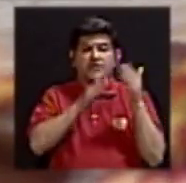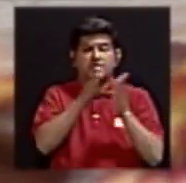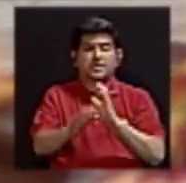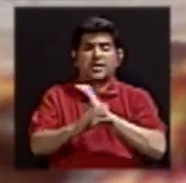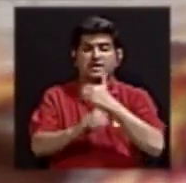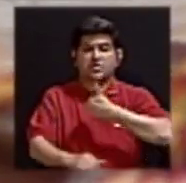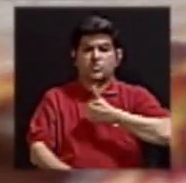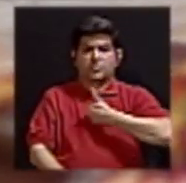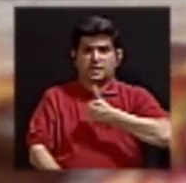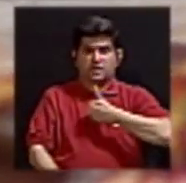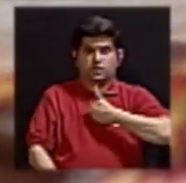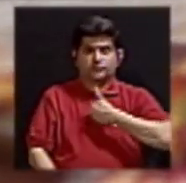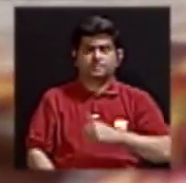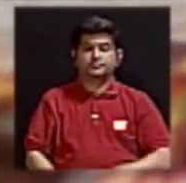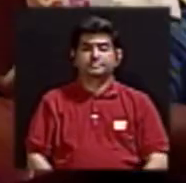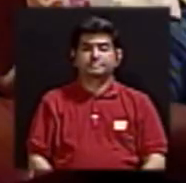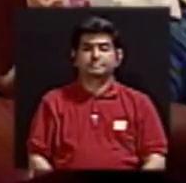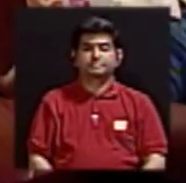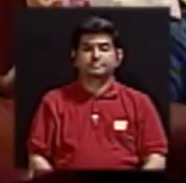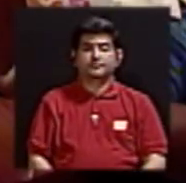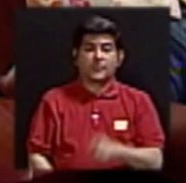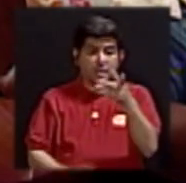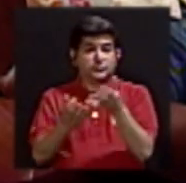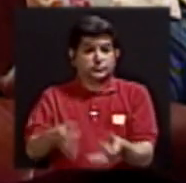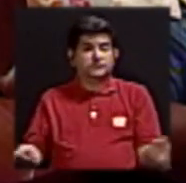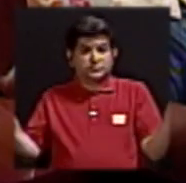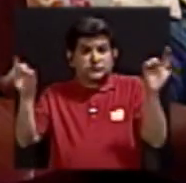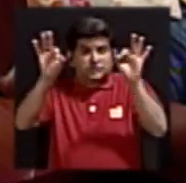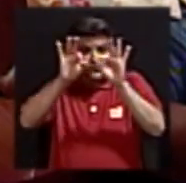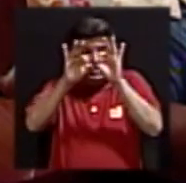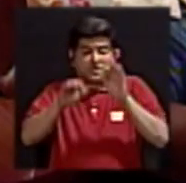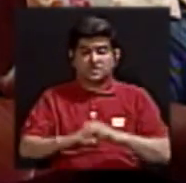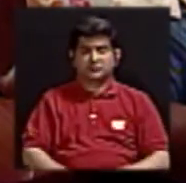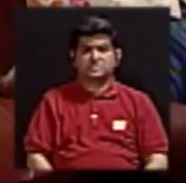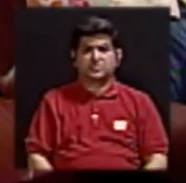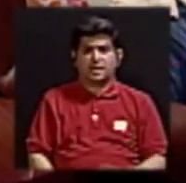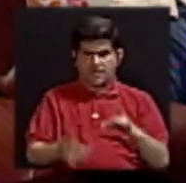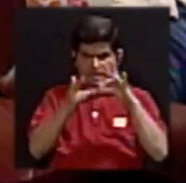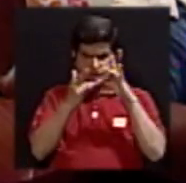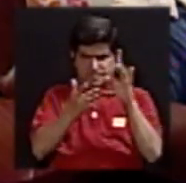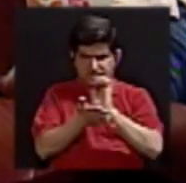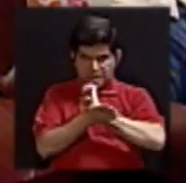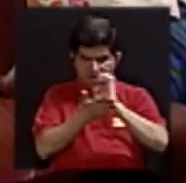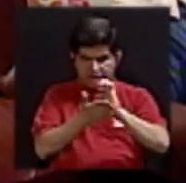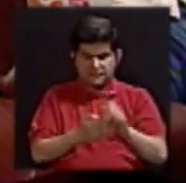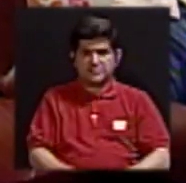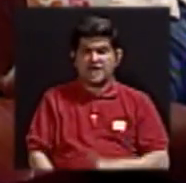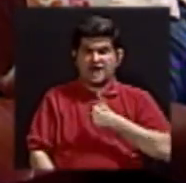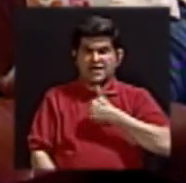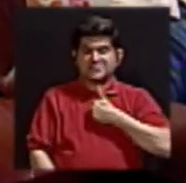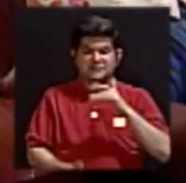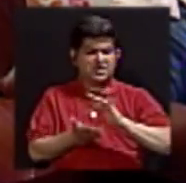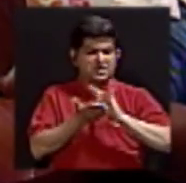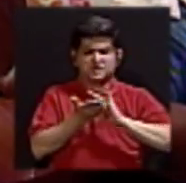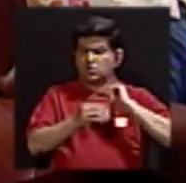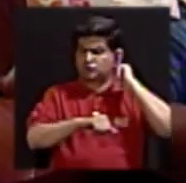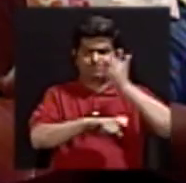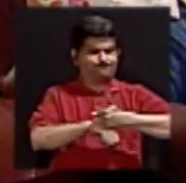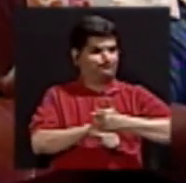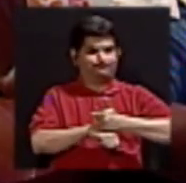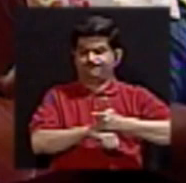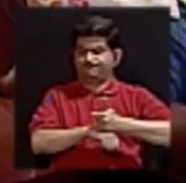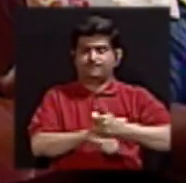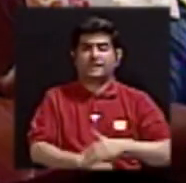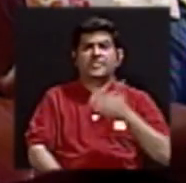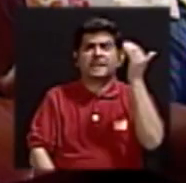autocuidado, que es muy importante, sobre todo evitar la automedicación, ¿verdad? Y